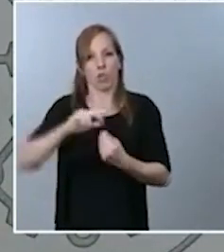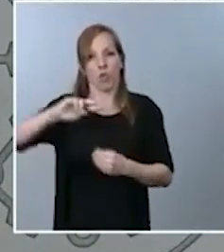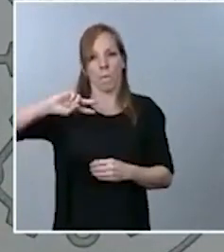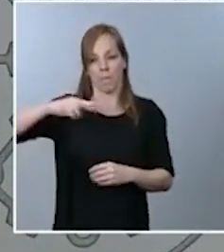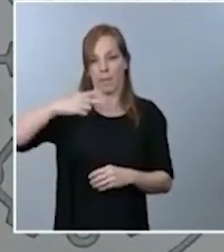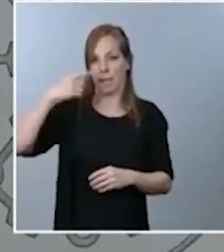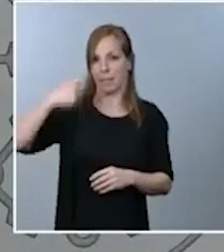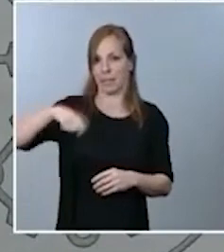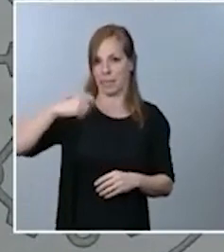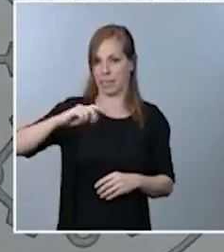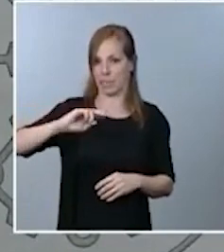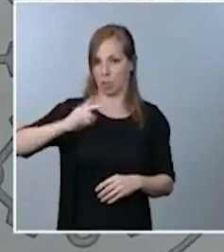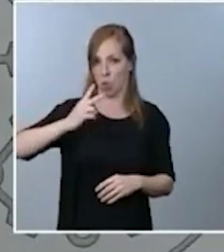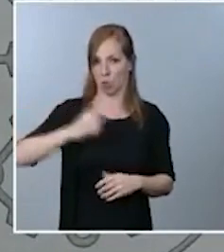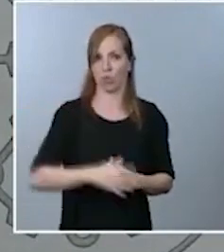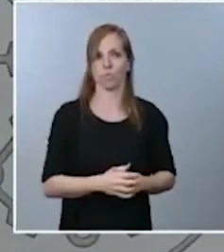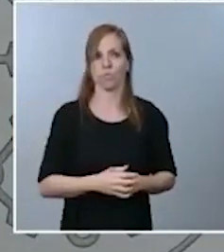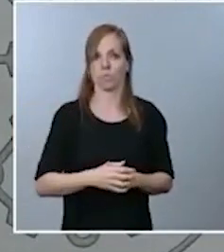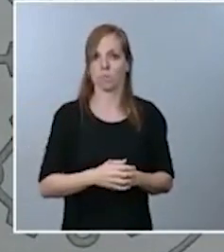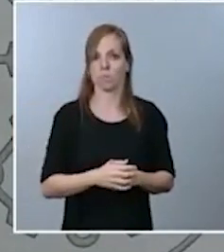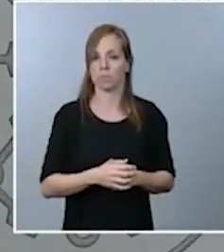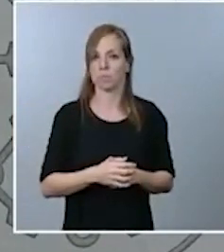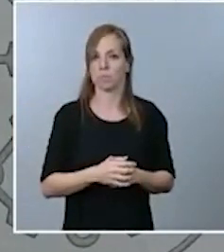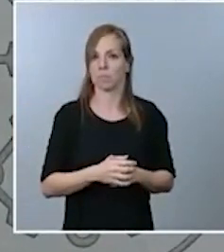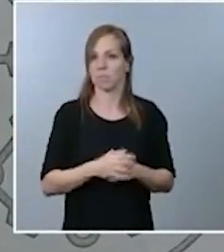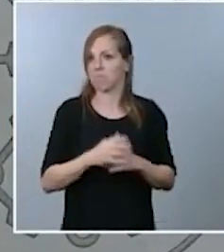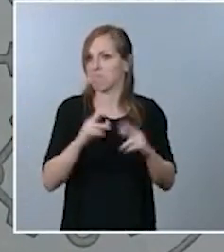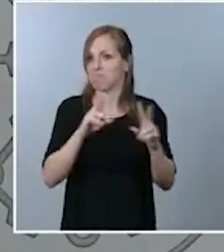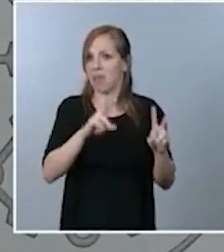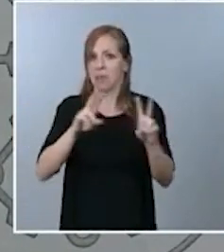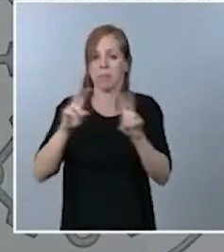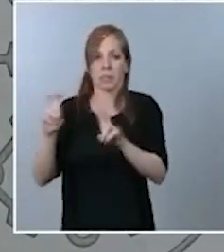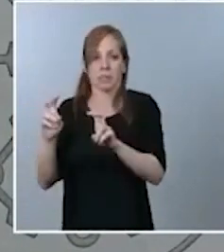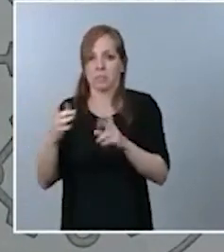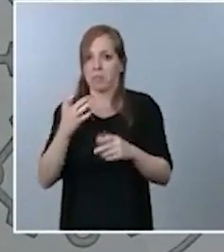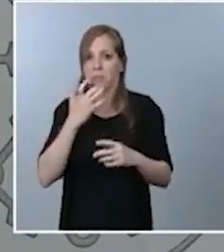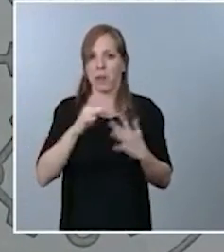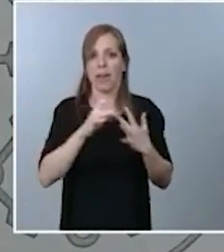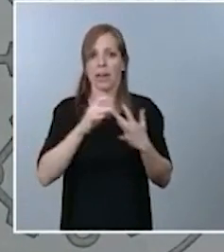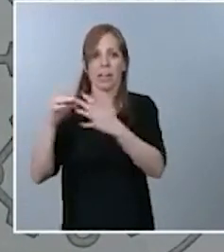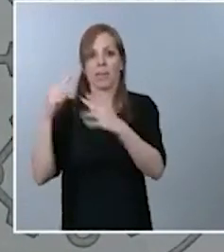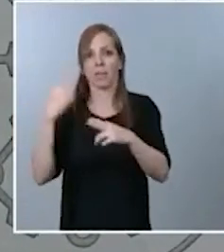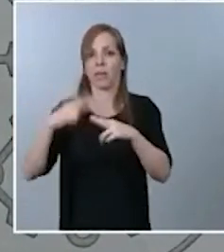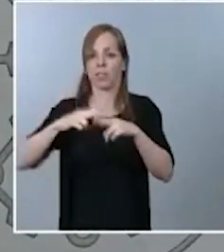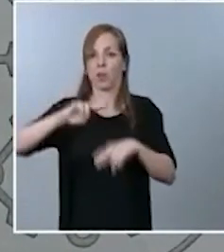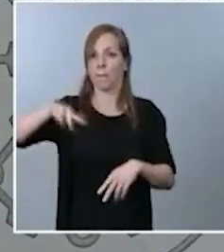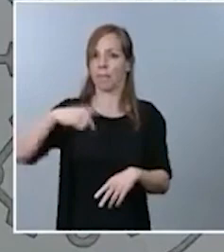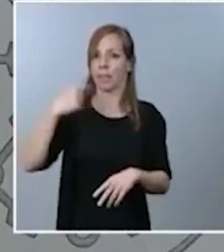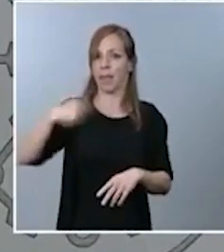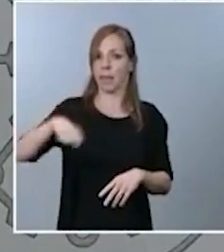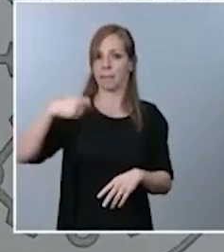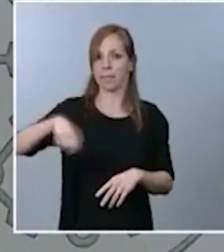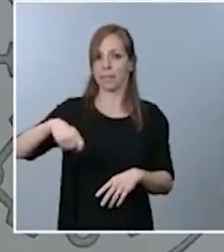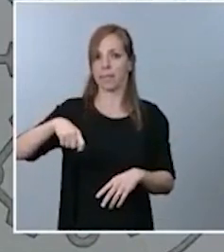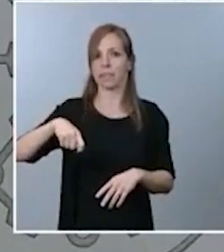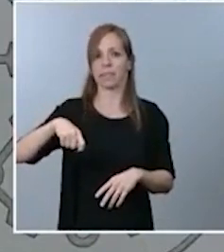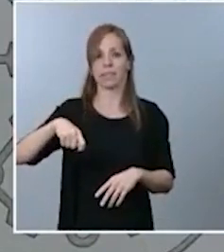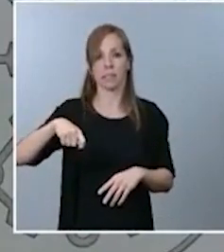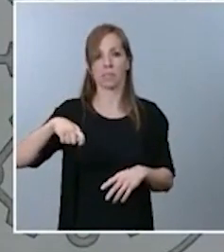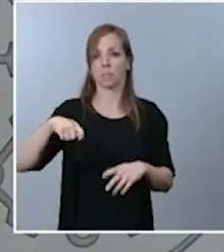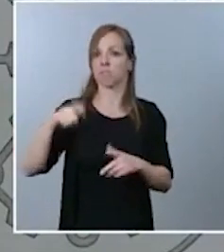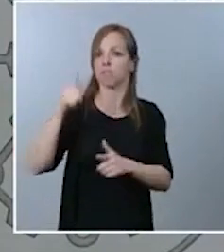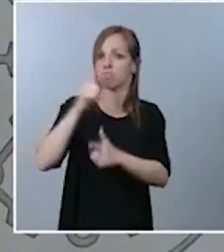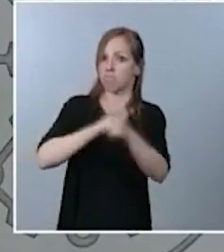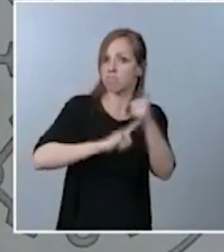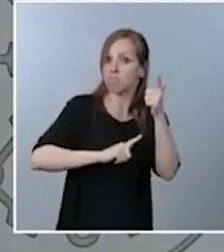en relación con demás cuestiones que, como líder político, el vicepresidente haya tenido durante ese viaje, yo creo que él mismo